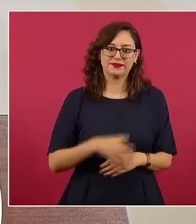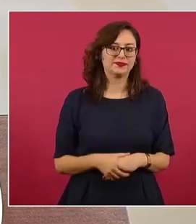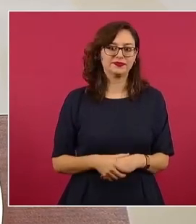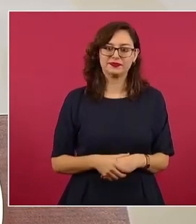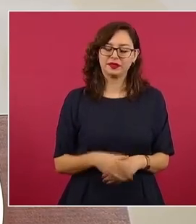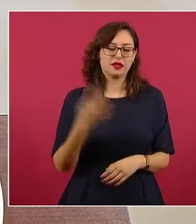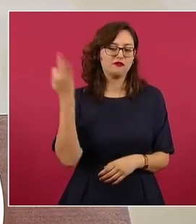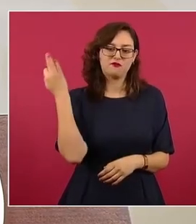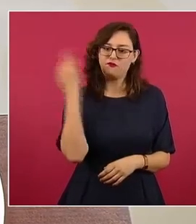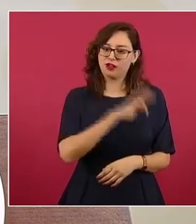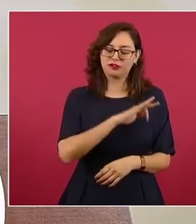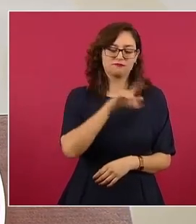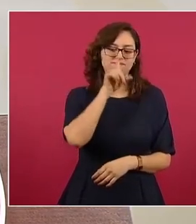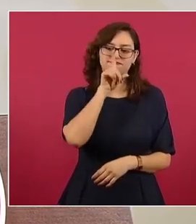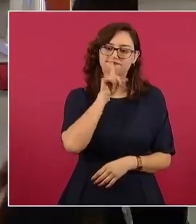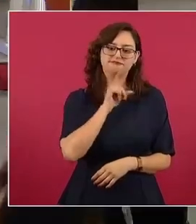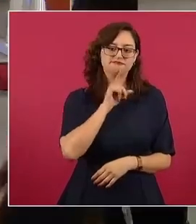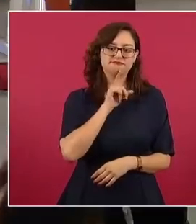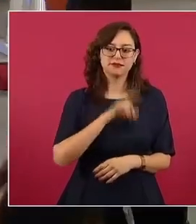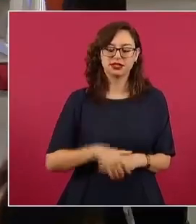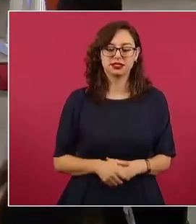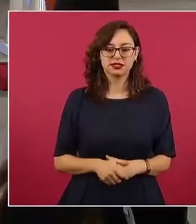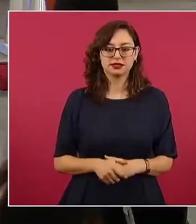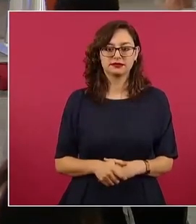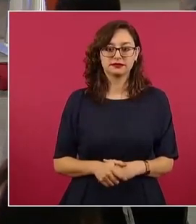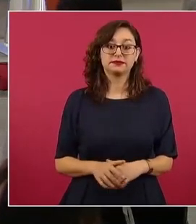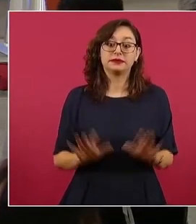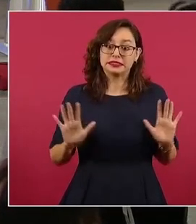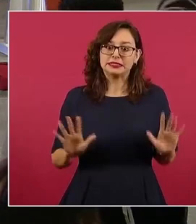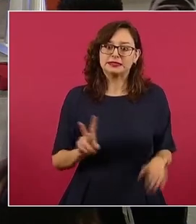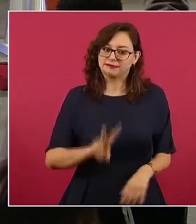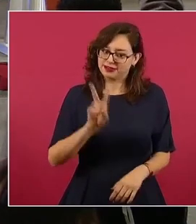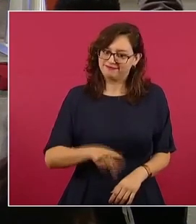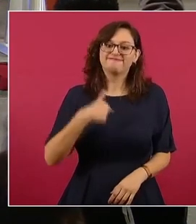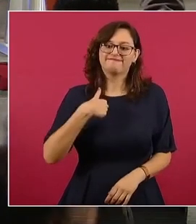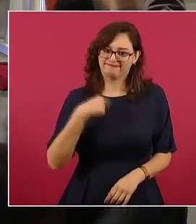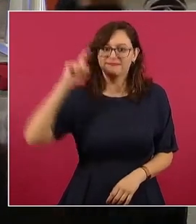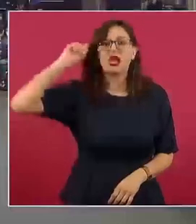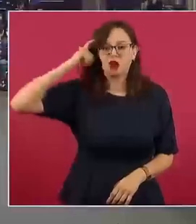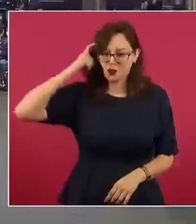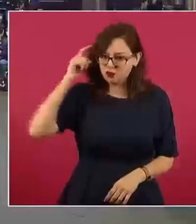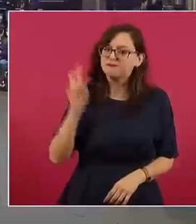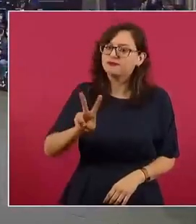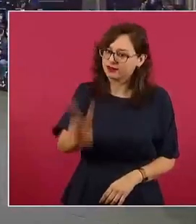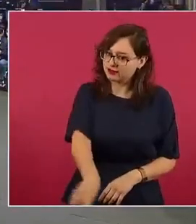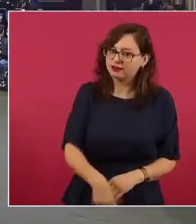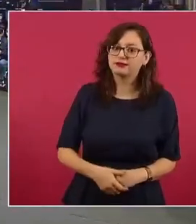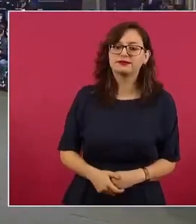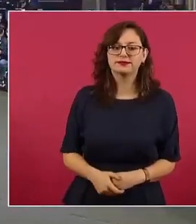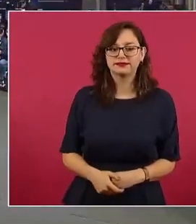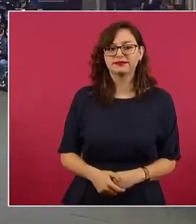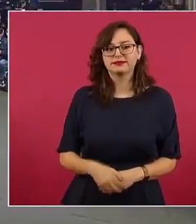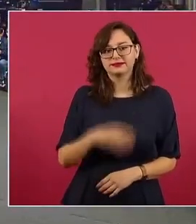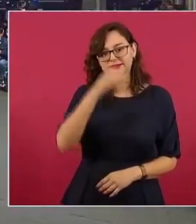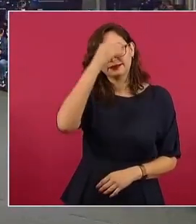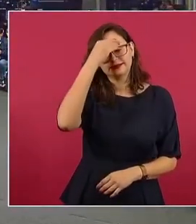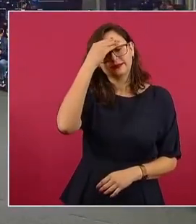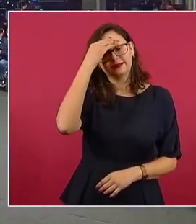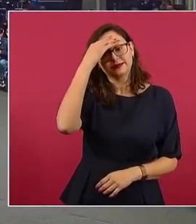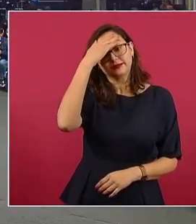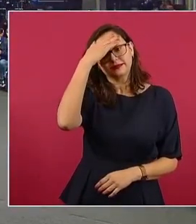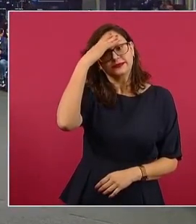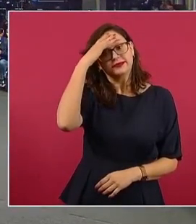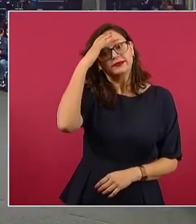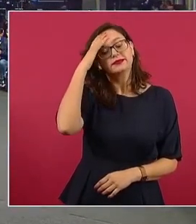falso y es calumnia y eso sí calienta, como dicen. No, este es, y en el